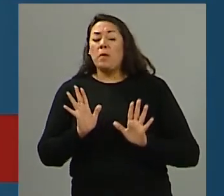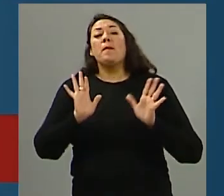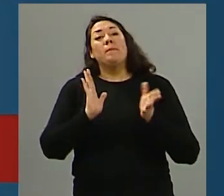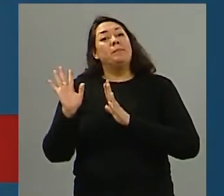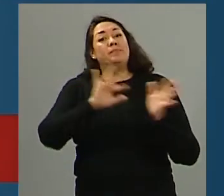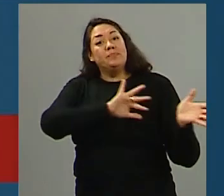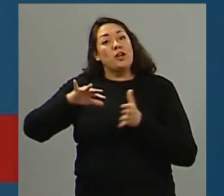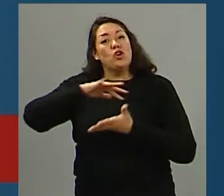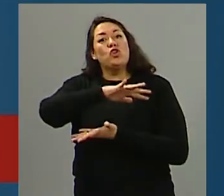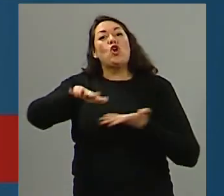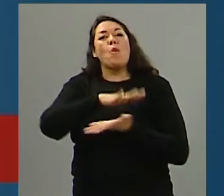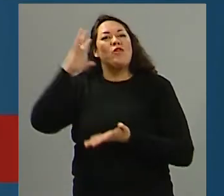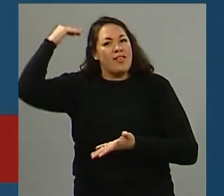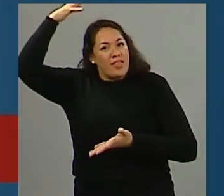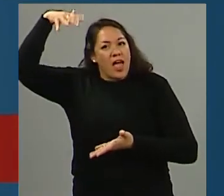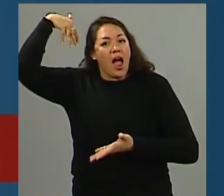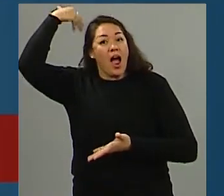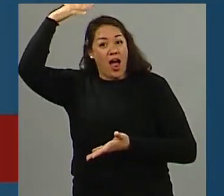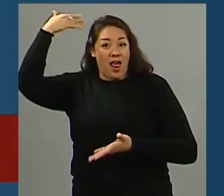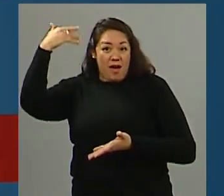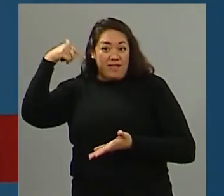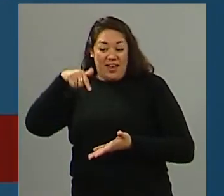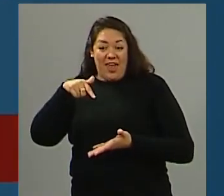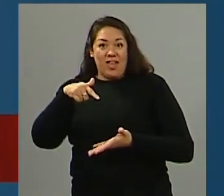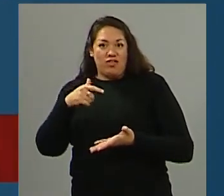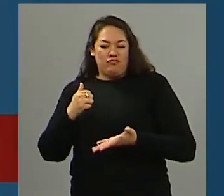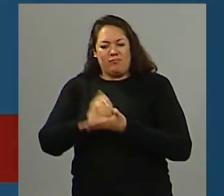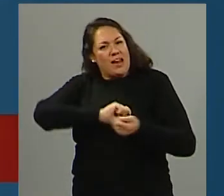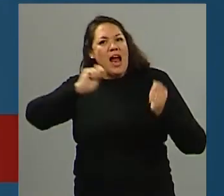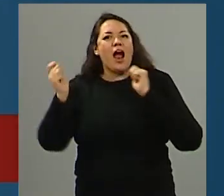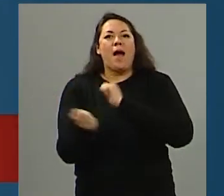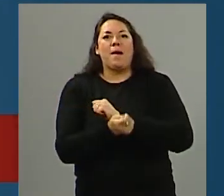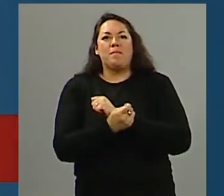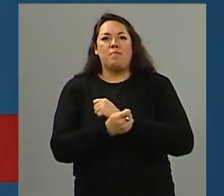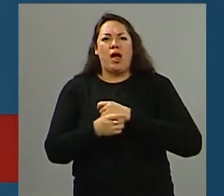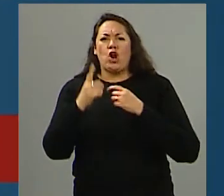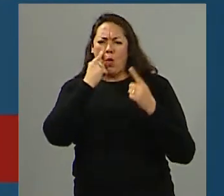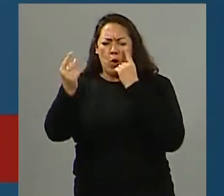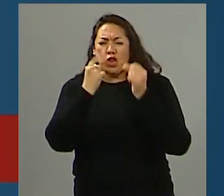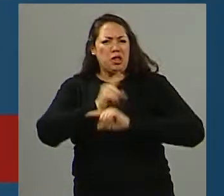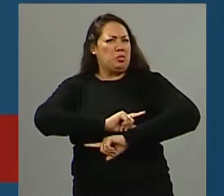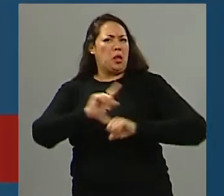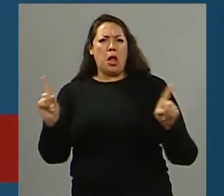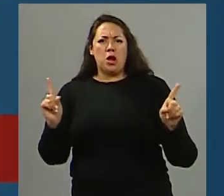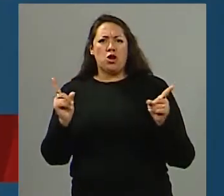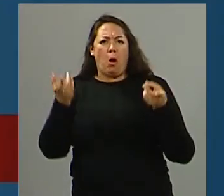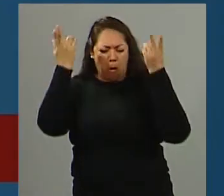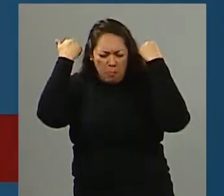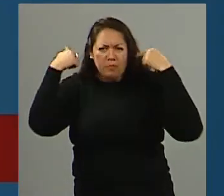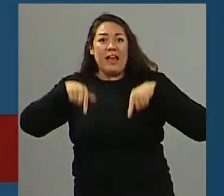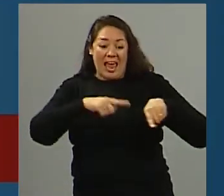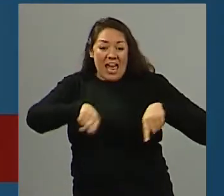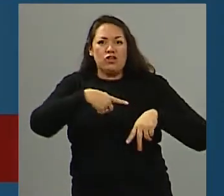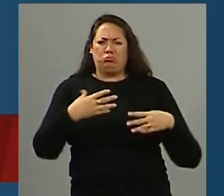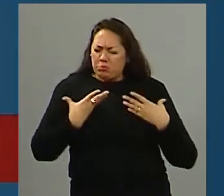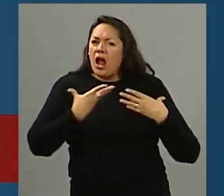a la palestra de muchas cuestiones y realmente no hizo ningún tipo de problema? Es más, ayudó a